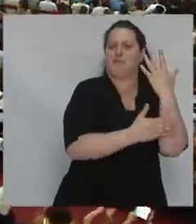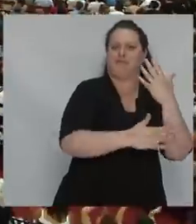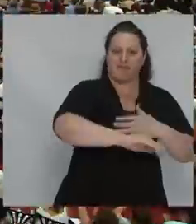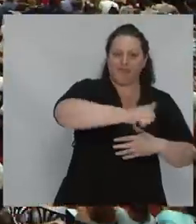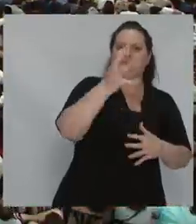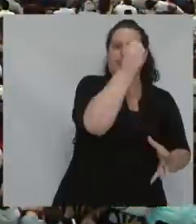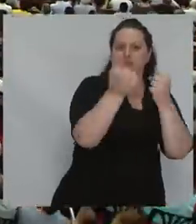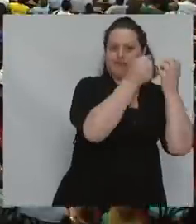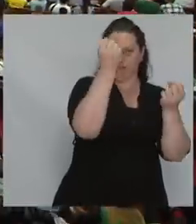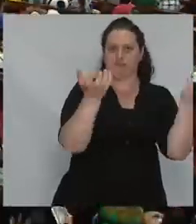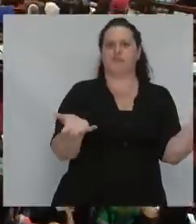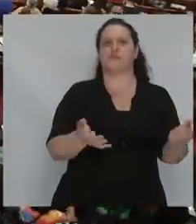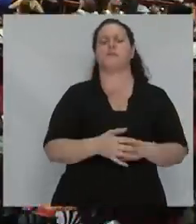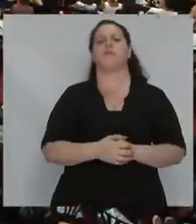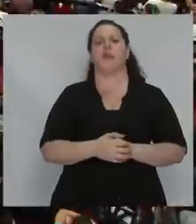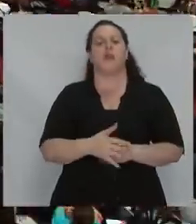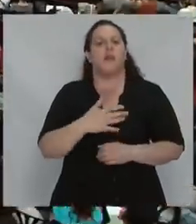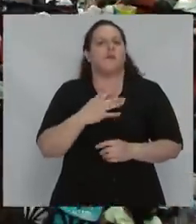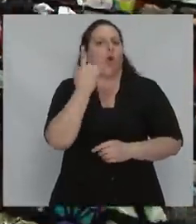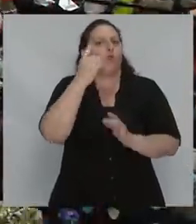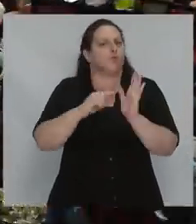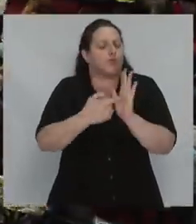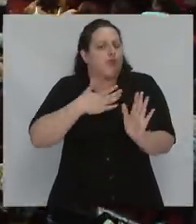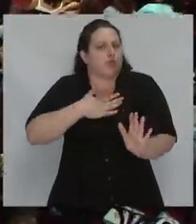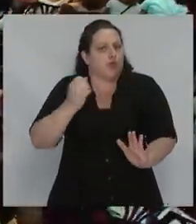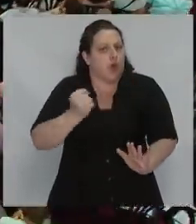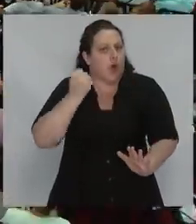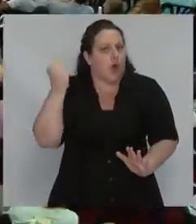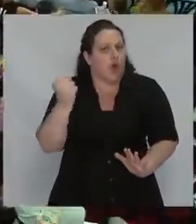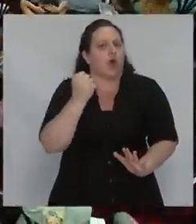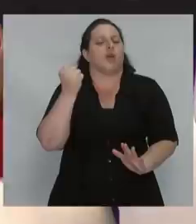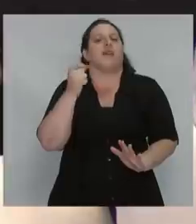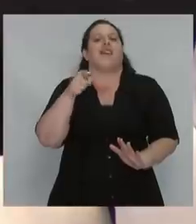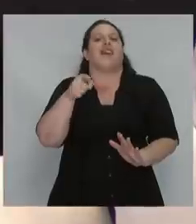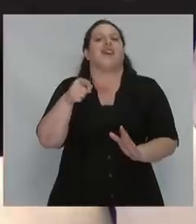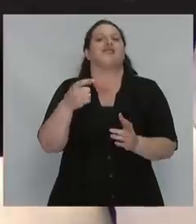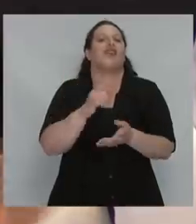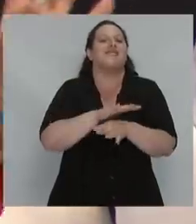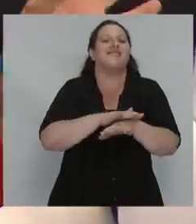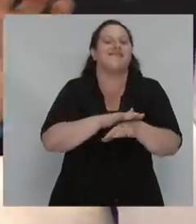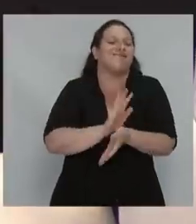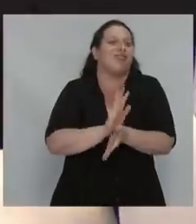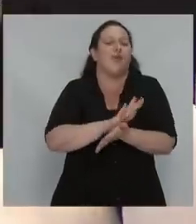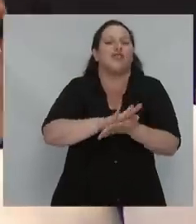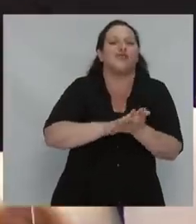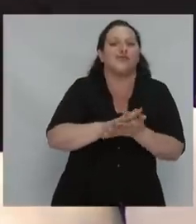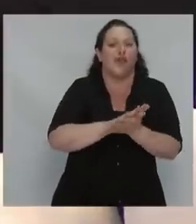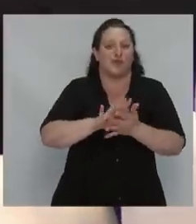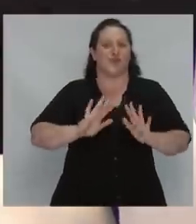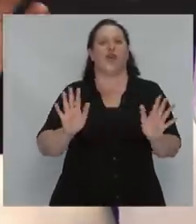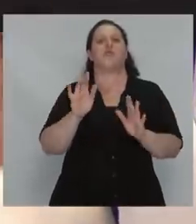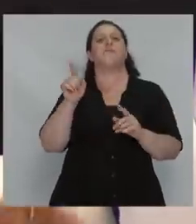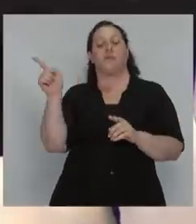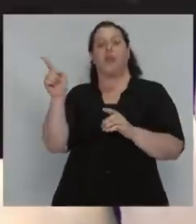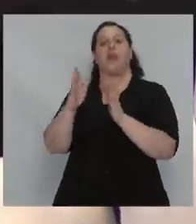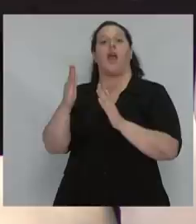Hay un elemento que para mí es esencial y que sutura todas estas contradicciones. Álvaro tiene un libro que para mí